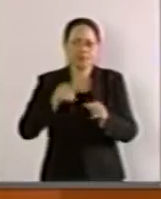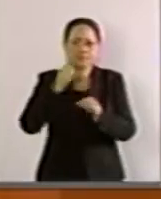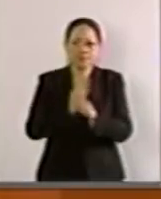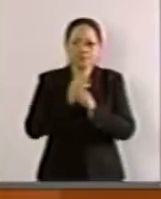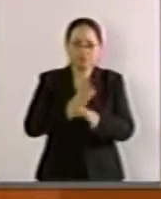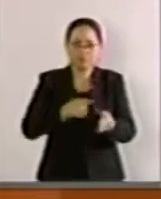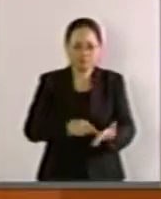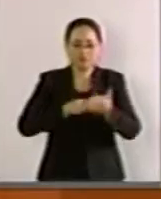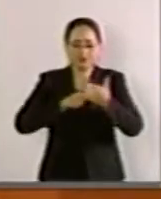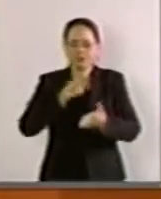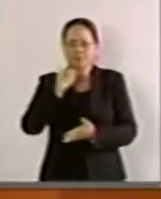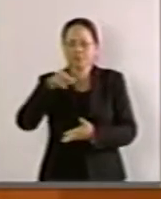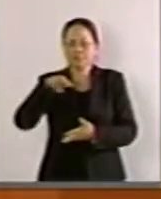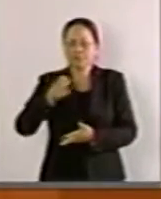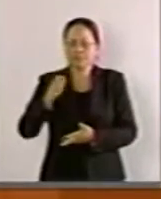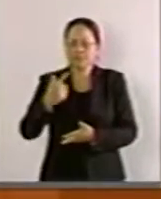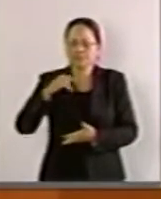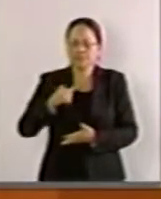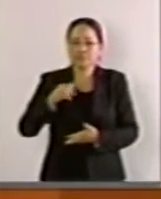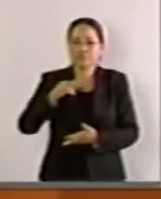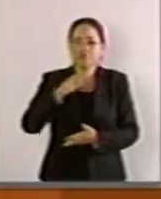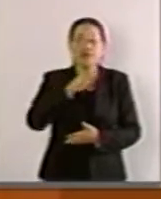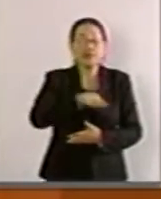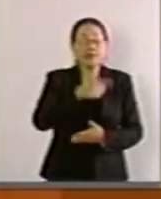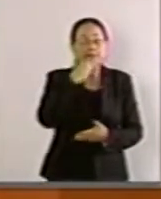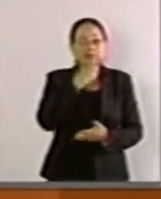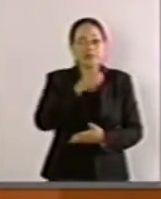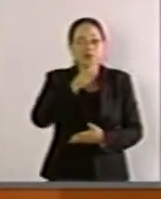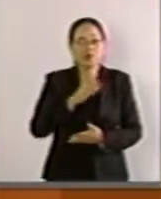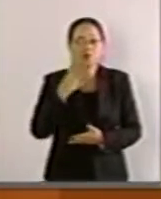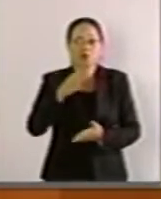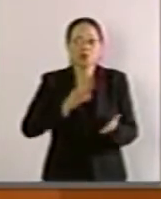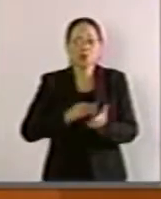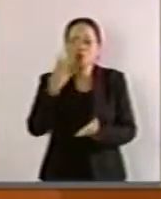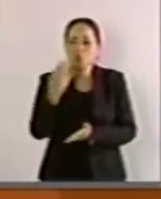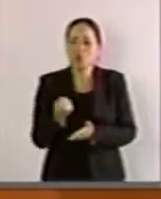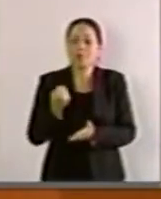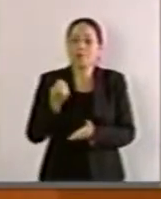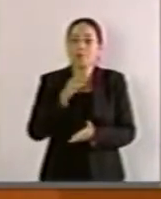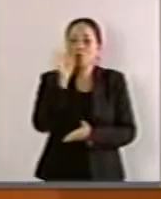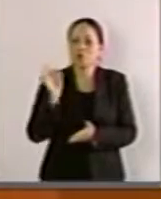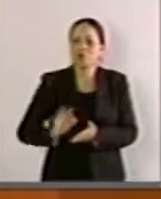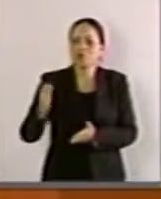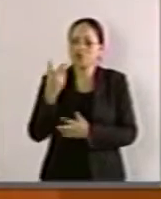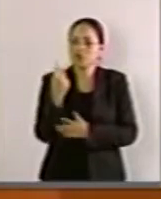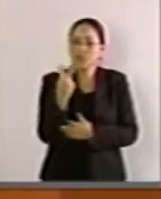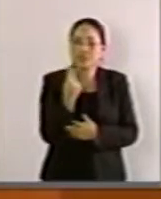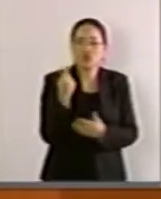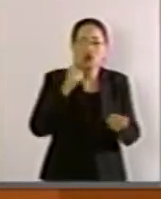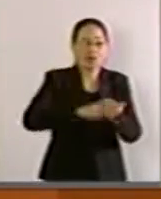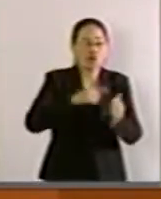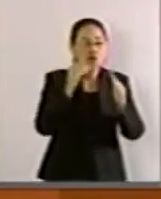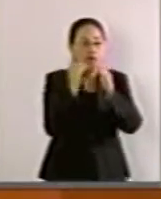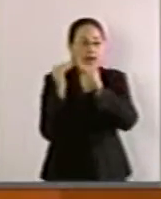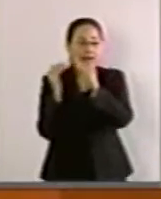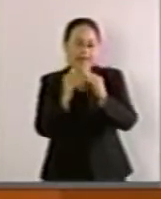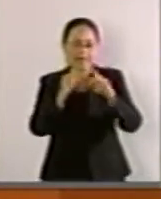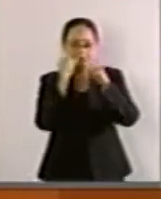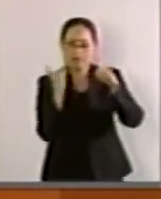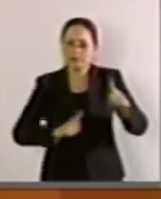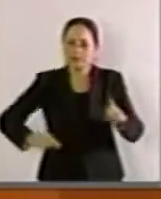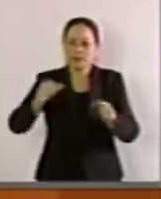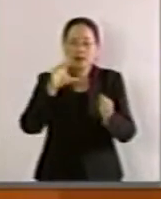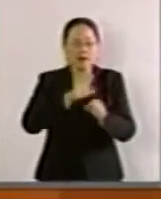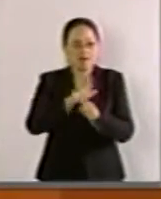INEGI, el 94.9% de los hogares en nuestro país cuentan con televisión, lo que